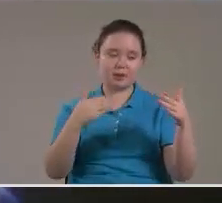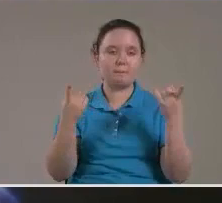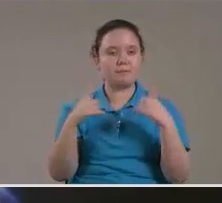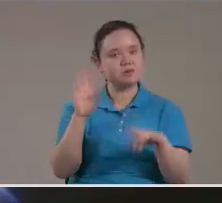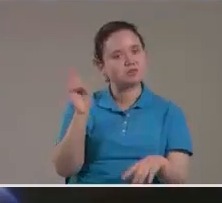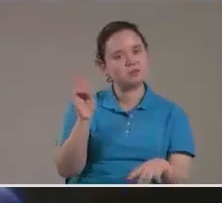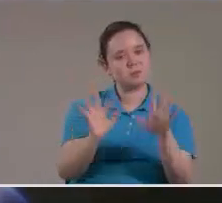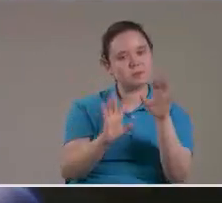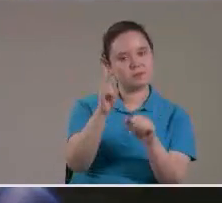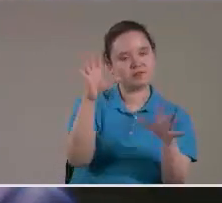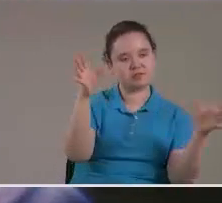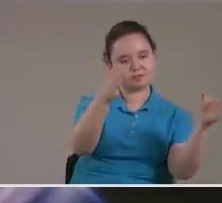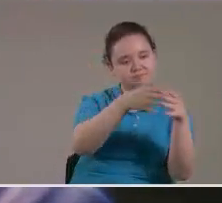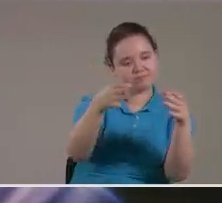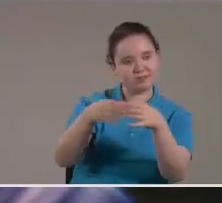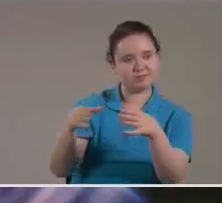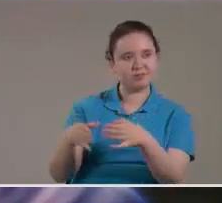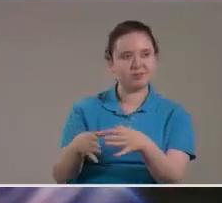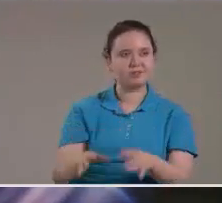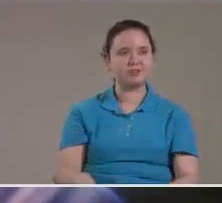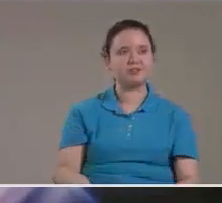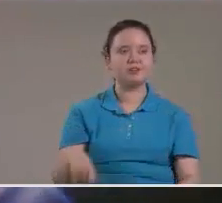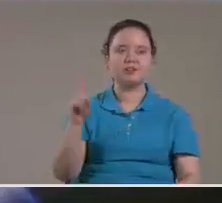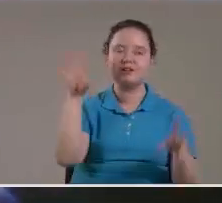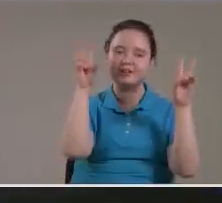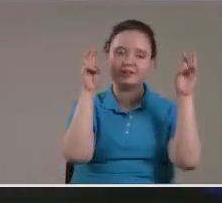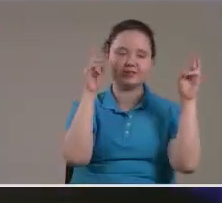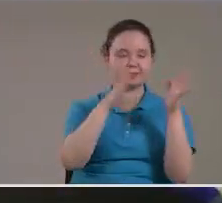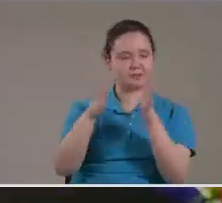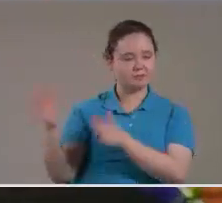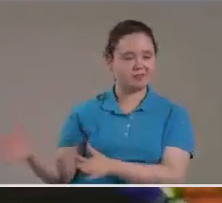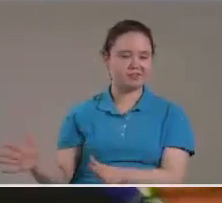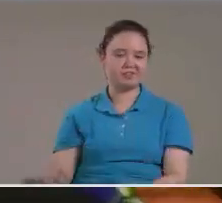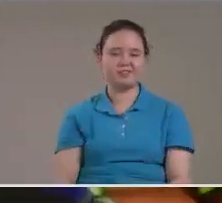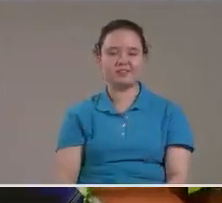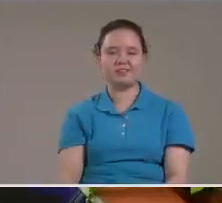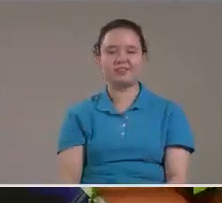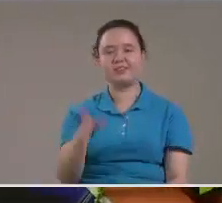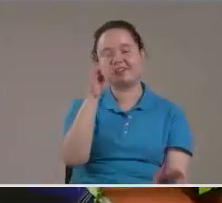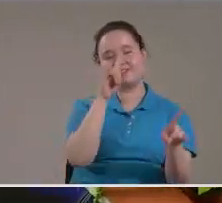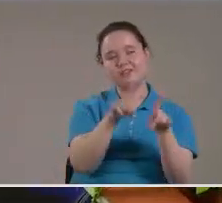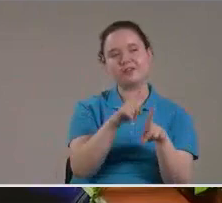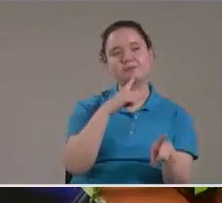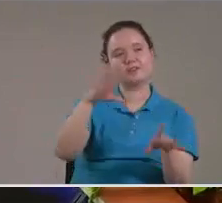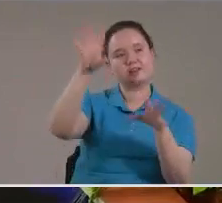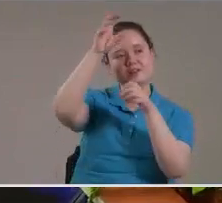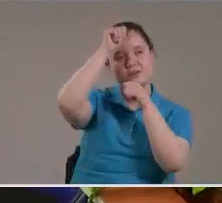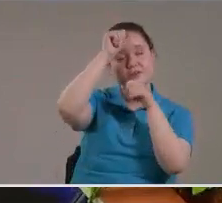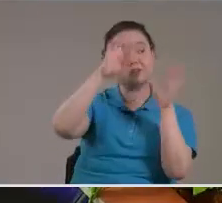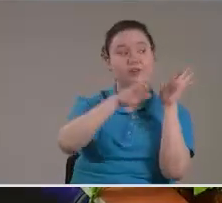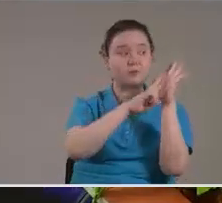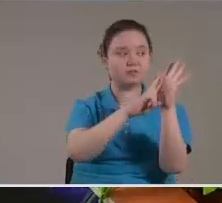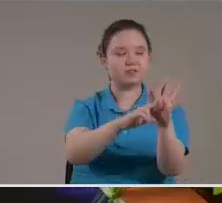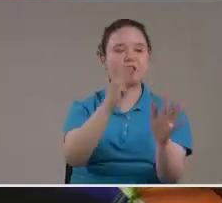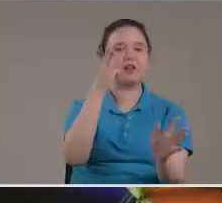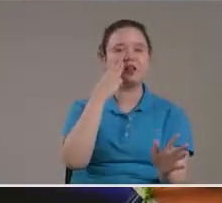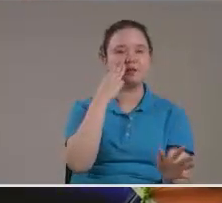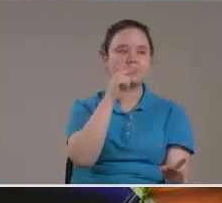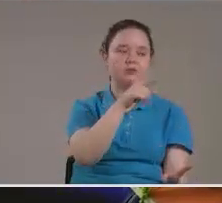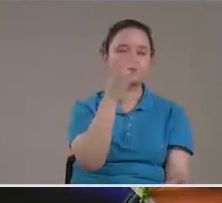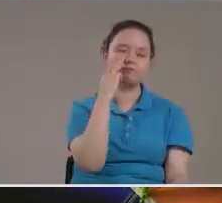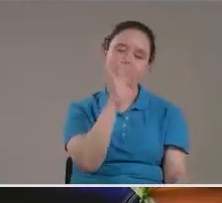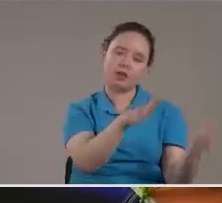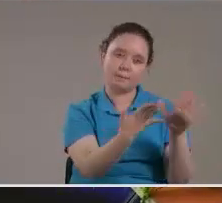12 tribus Bueno esos son otros 20 pesos Que habría que explicar También dice en la luna Que representaba a su mamá Y ya se había